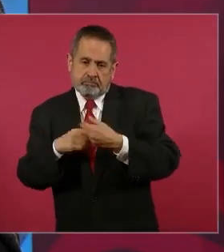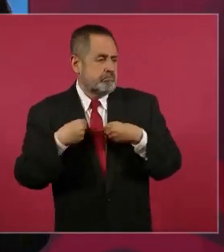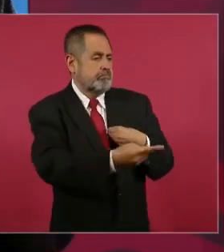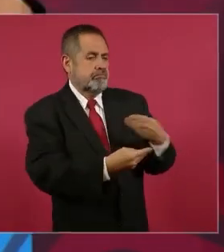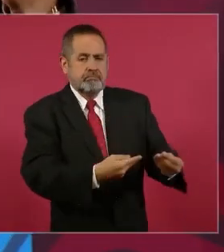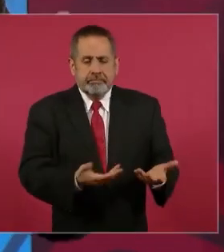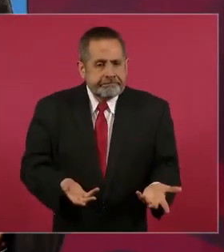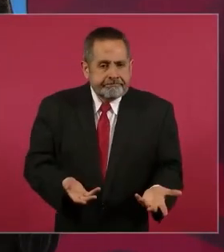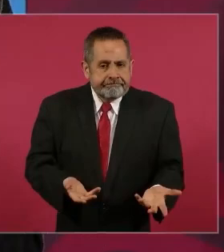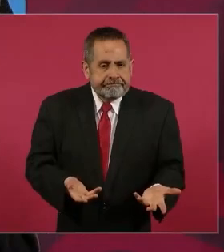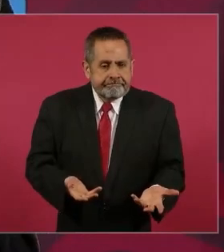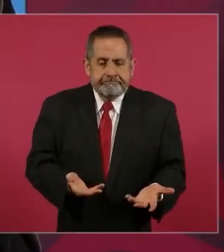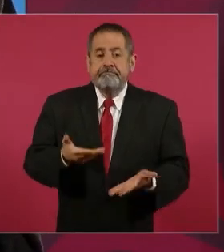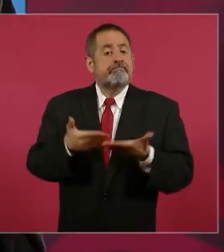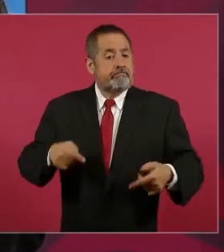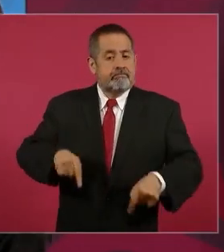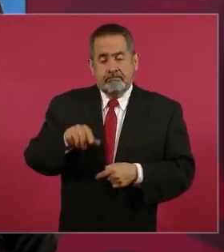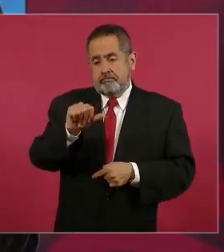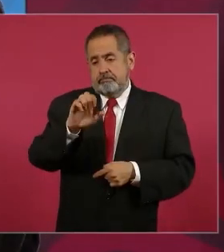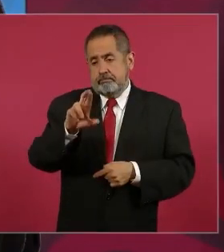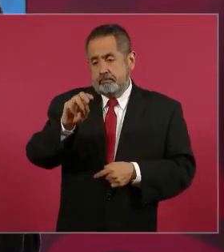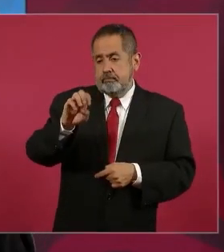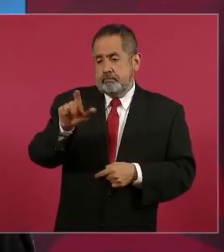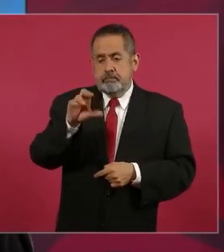ahora Aeroméxico ya